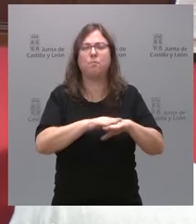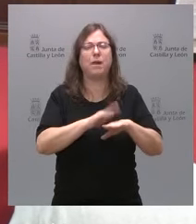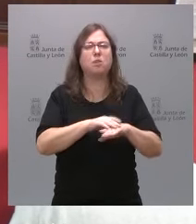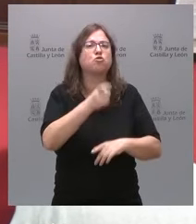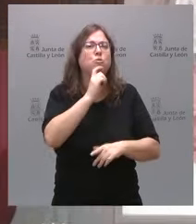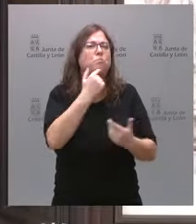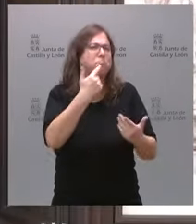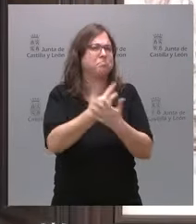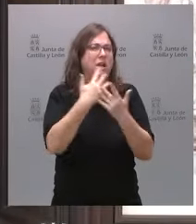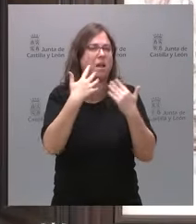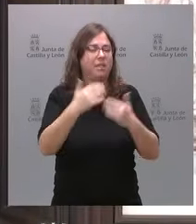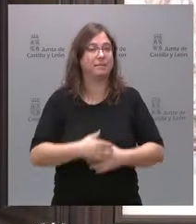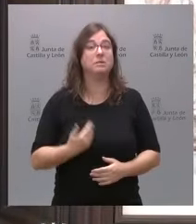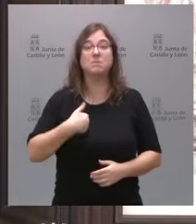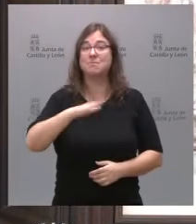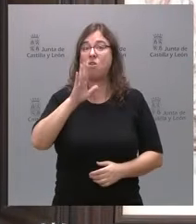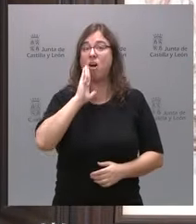Lo he dicho antes.